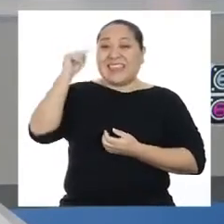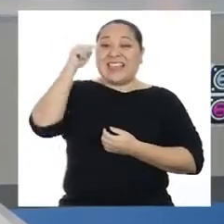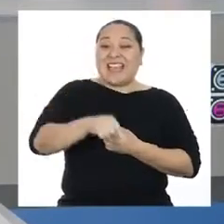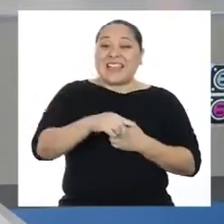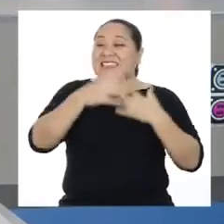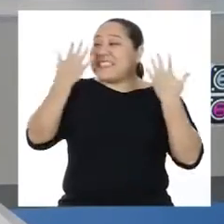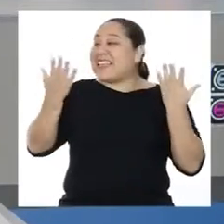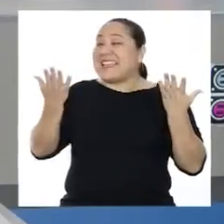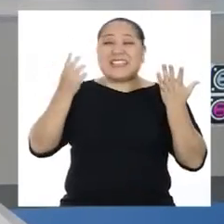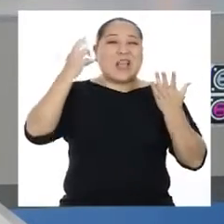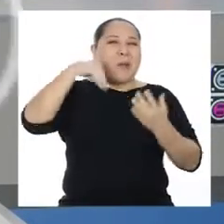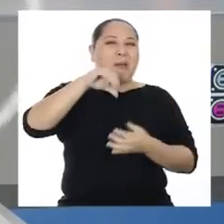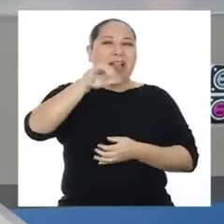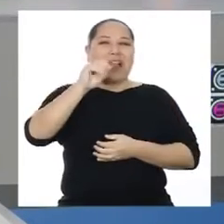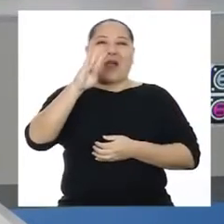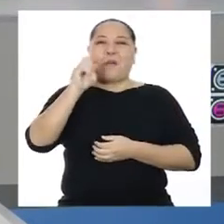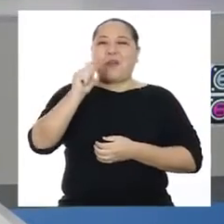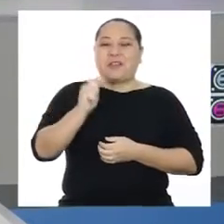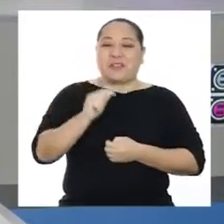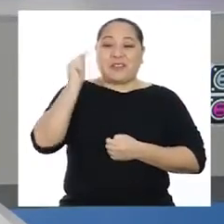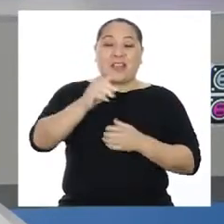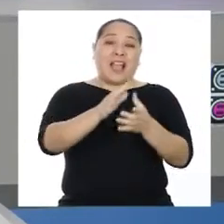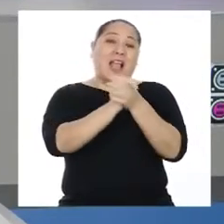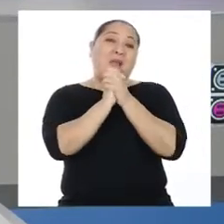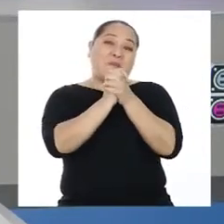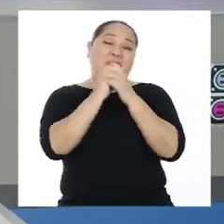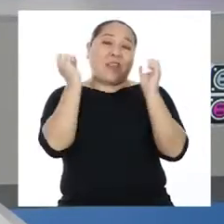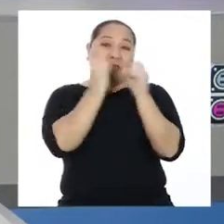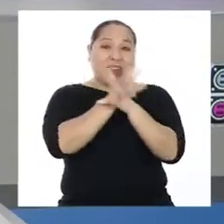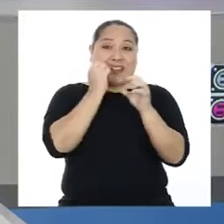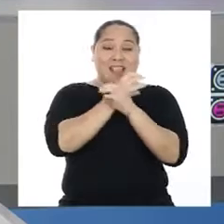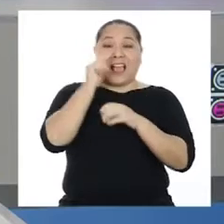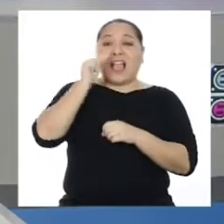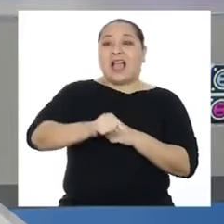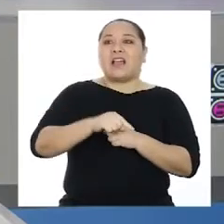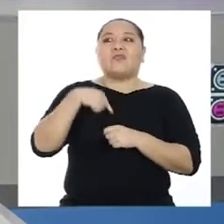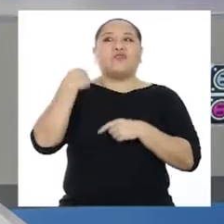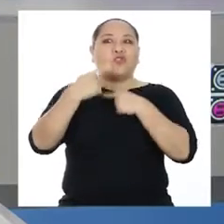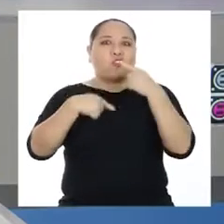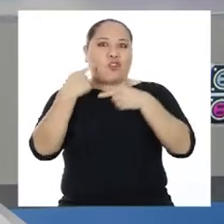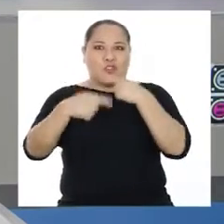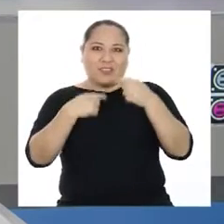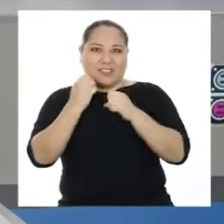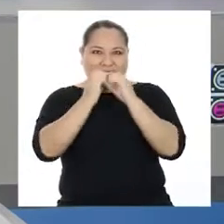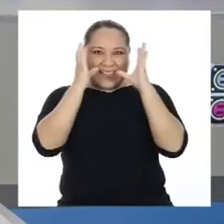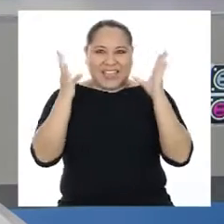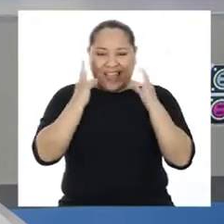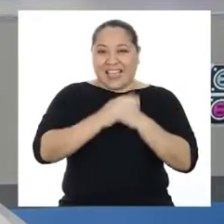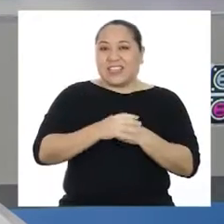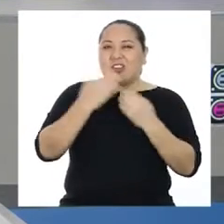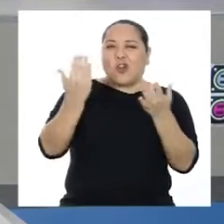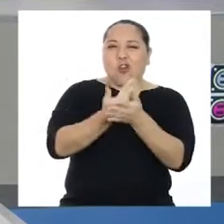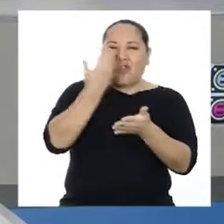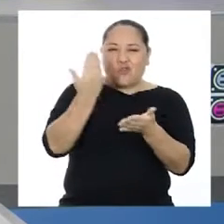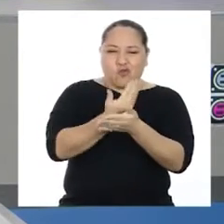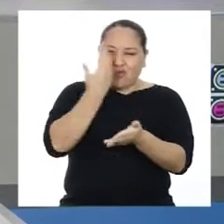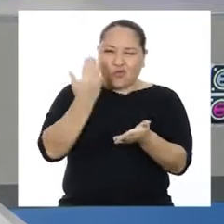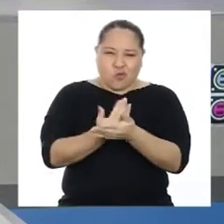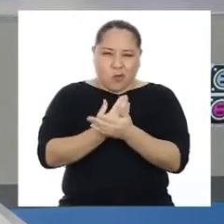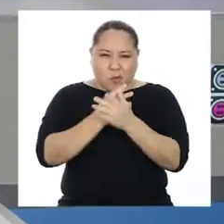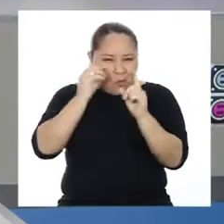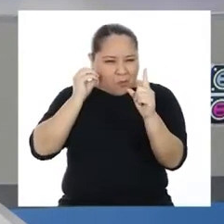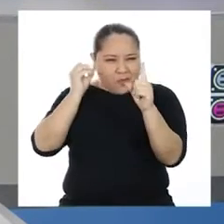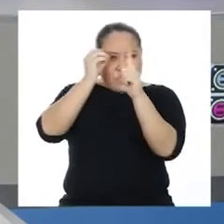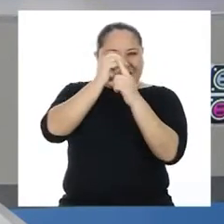y esta es Macabot, nuestra amiga virtual que como cada día nos tiene un nuevo